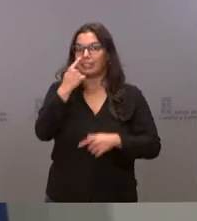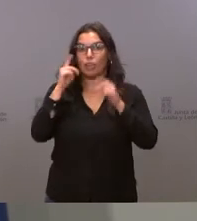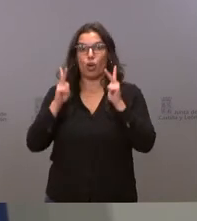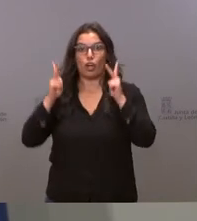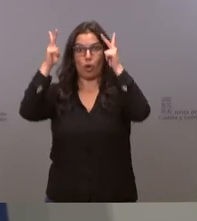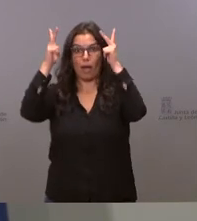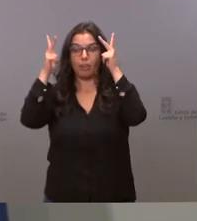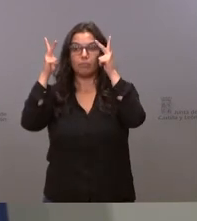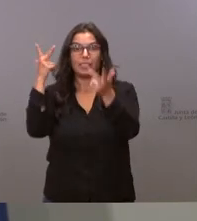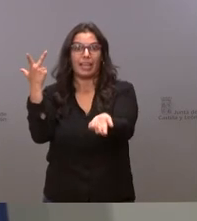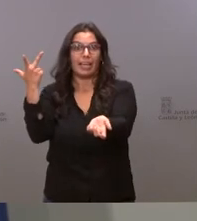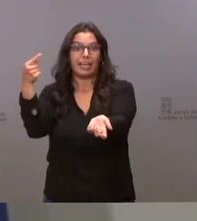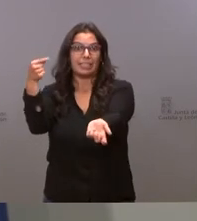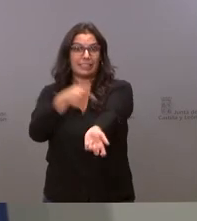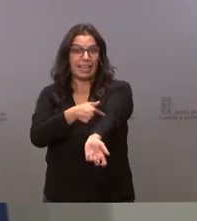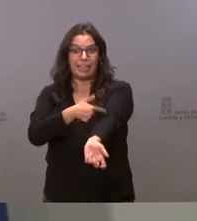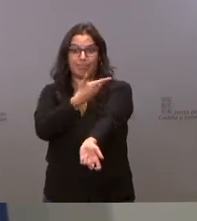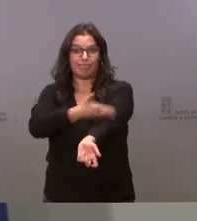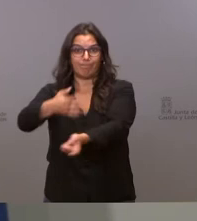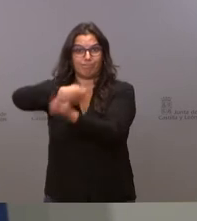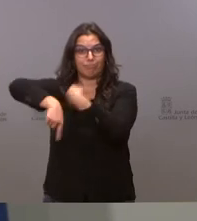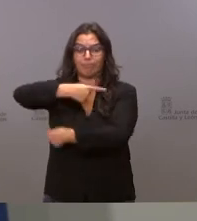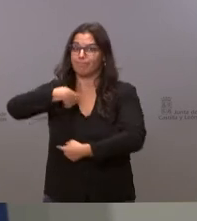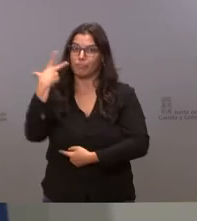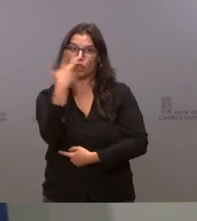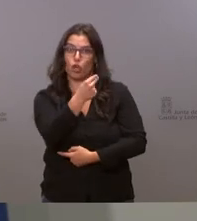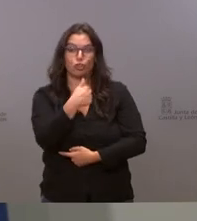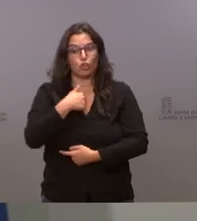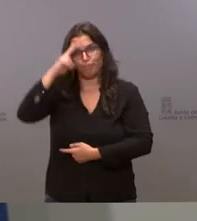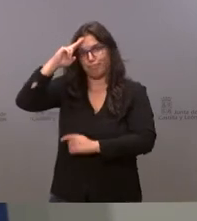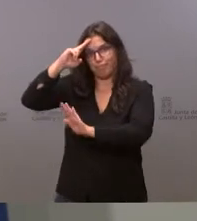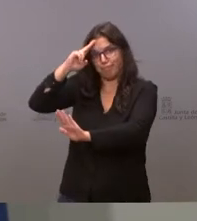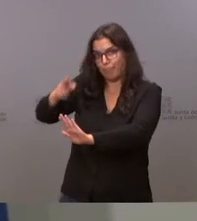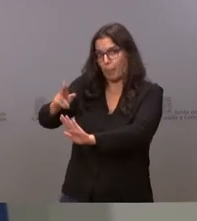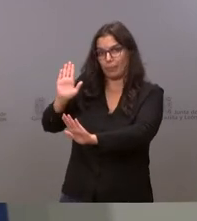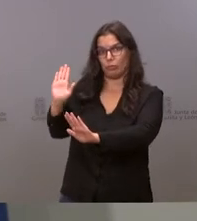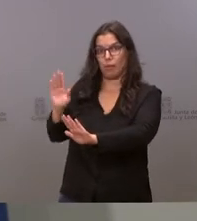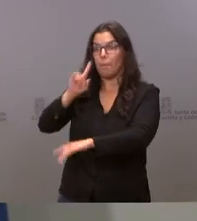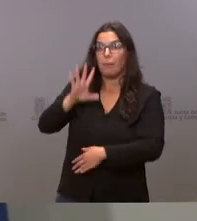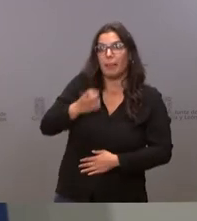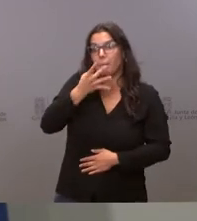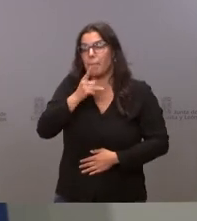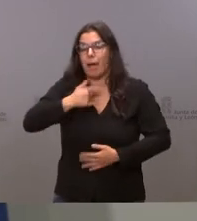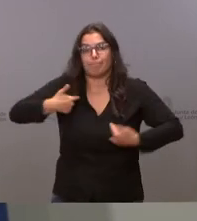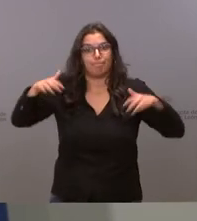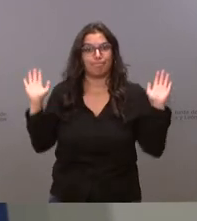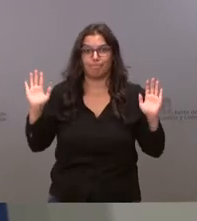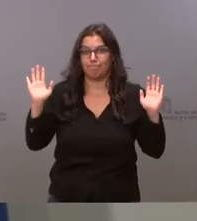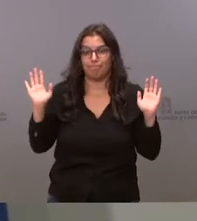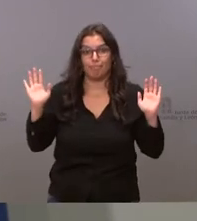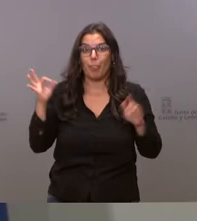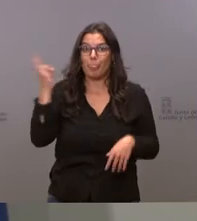a una transfusión y yo lo tengo que respetar me parezca bien o mal y los derechos fundamentales los tenemos que respetar porque es que si no